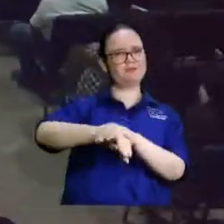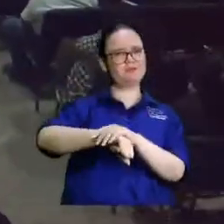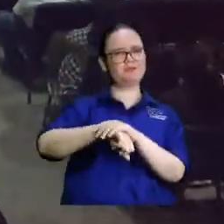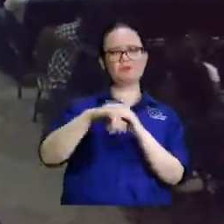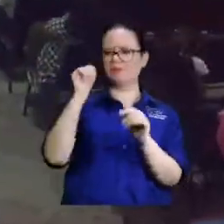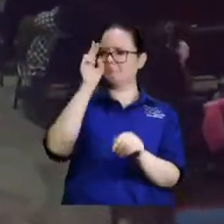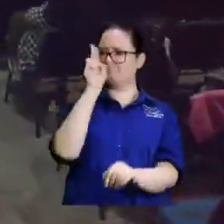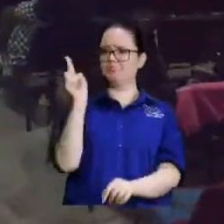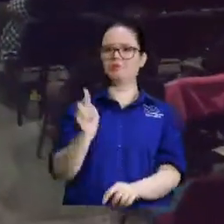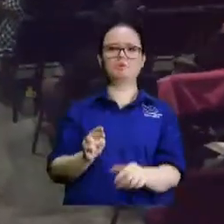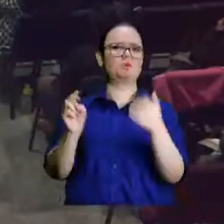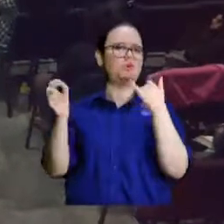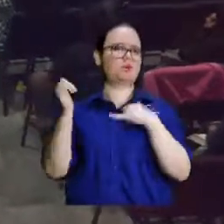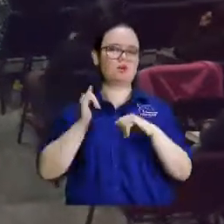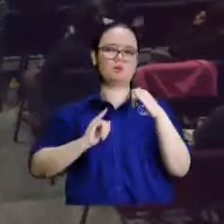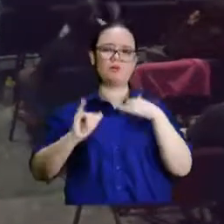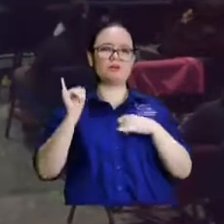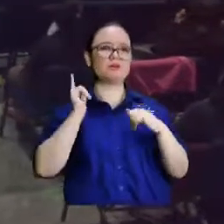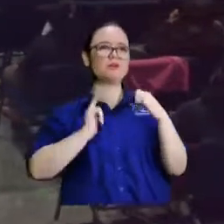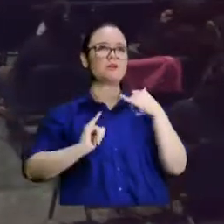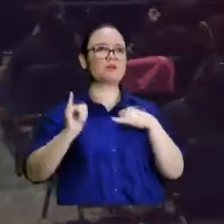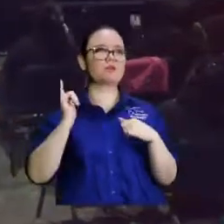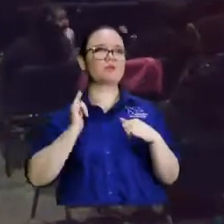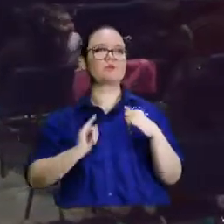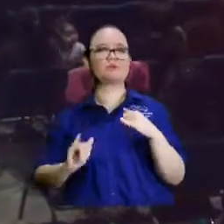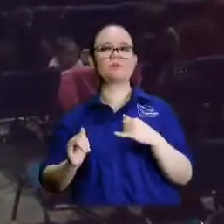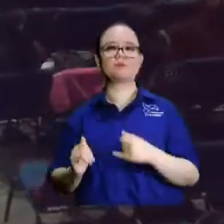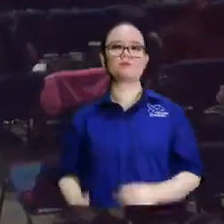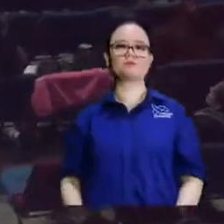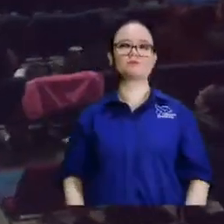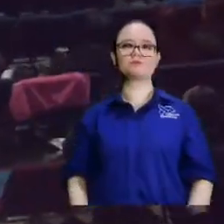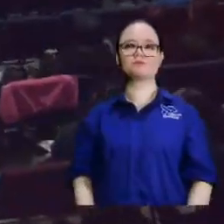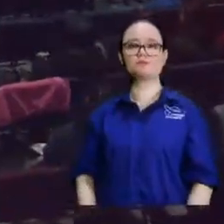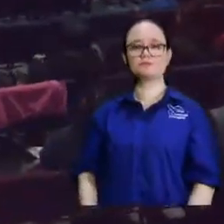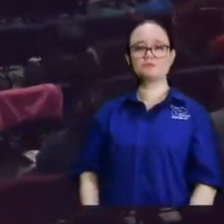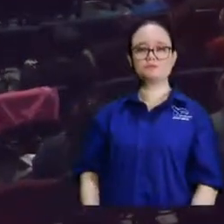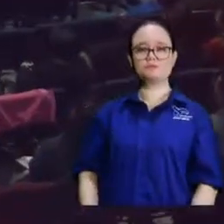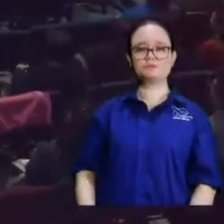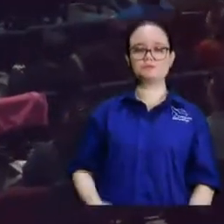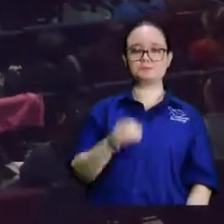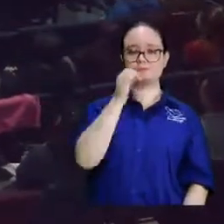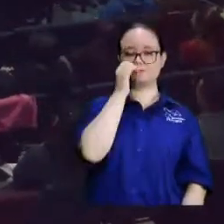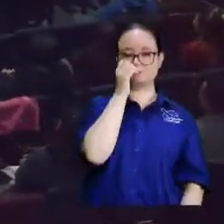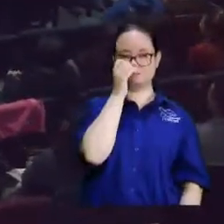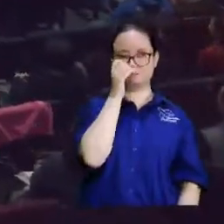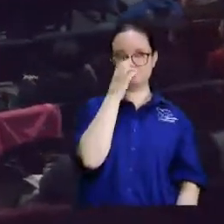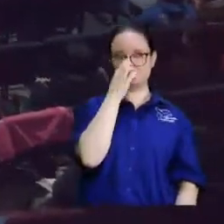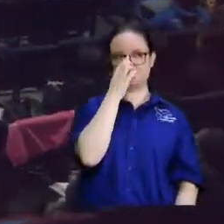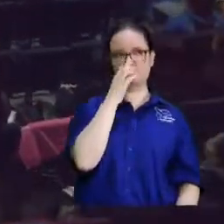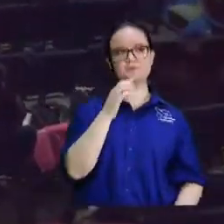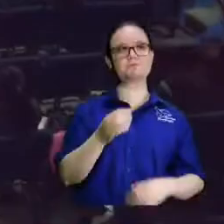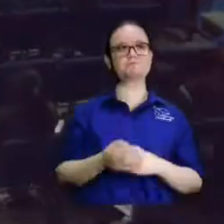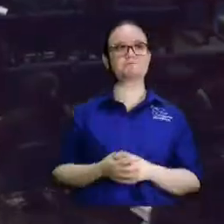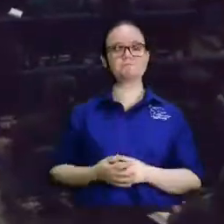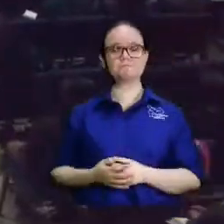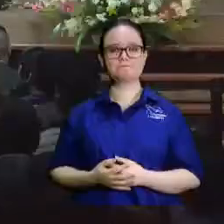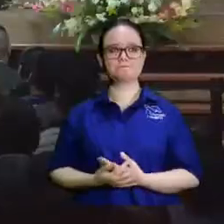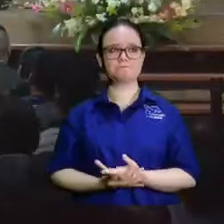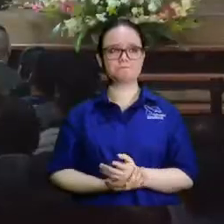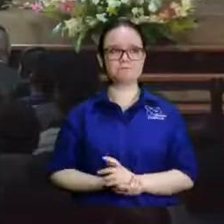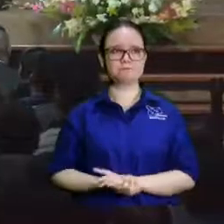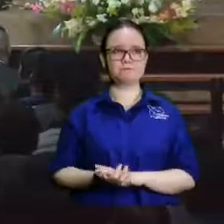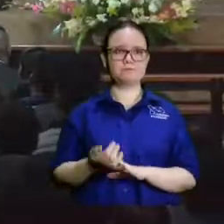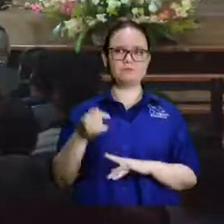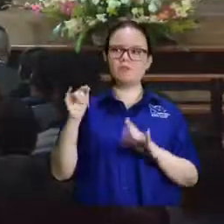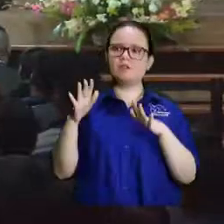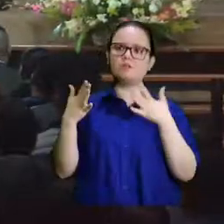debería hacer el entrenador hombre ese entrenador del Barça hay que quitarlo debemos de poner mejor aquí tenemos que poner a fulano se está no me engano pero ¿y vos